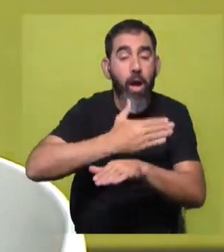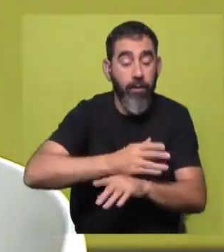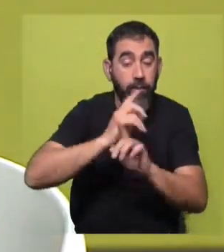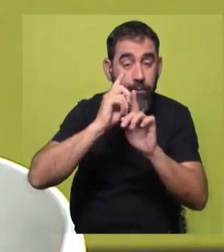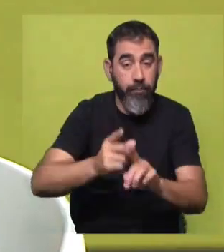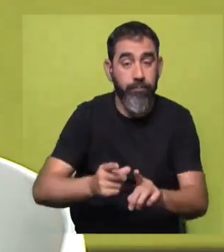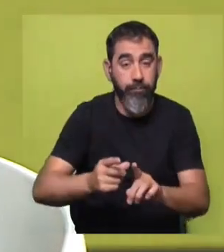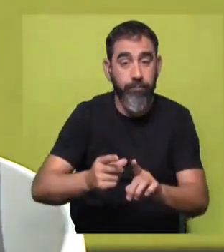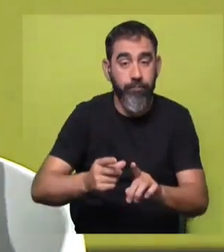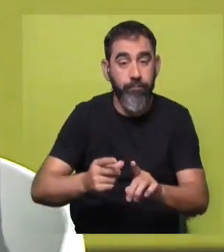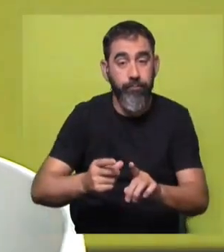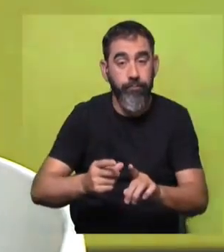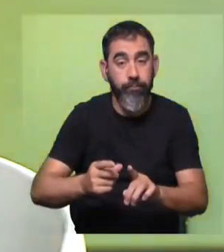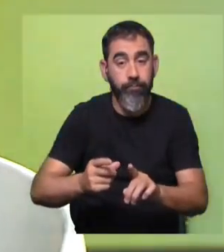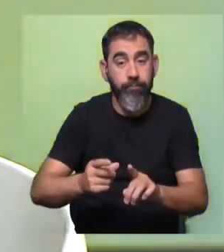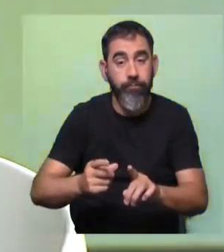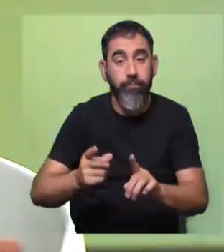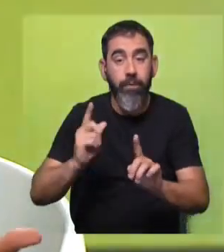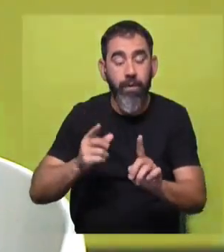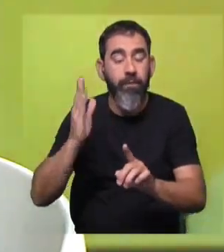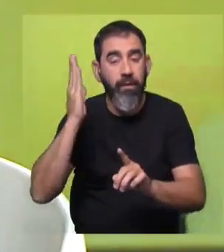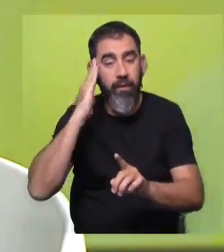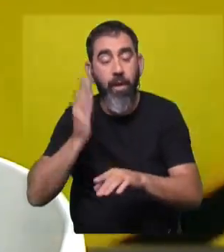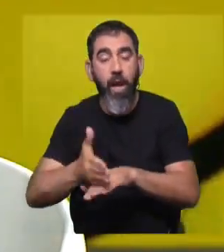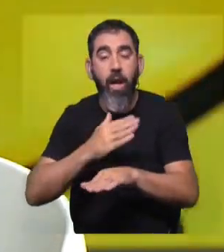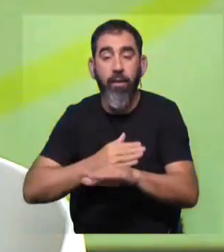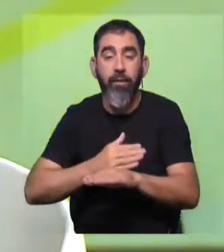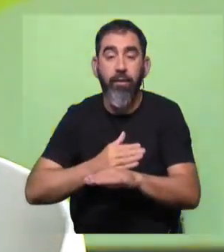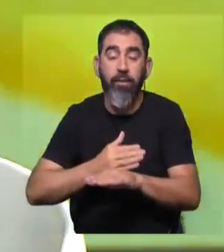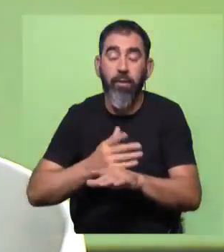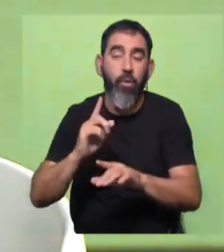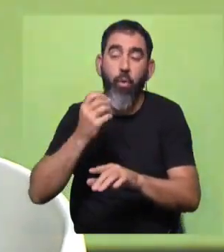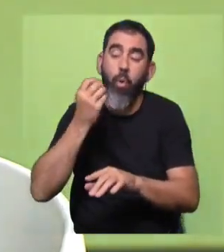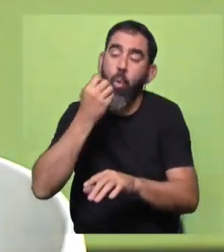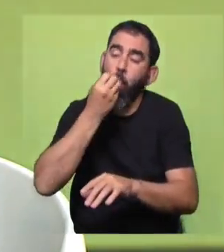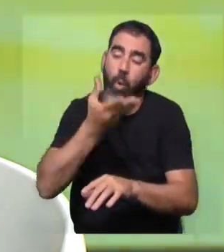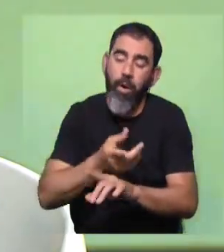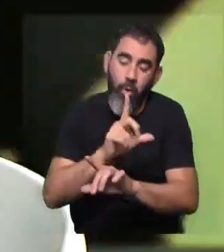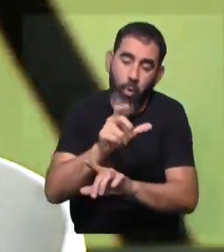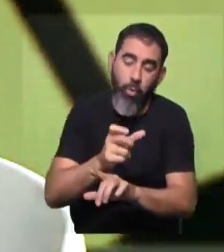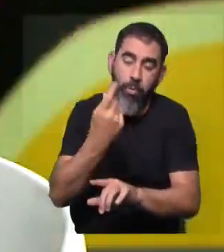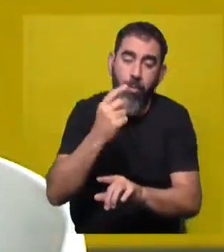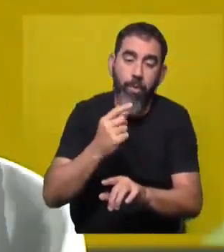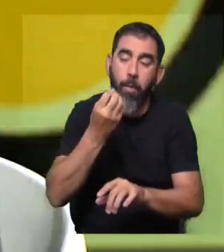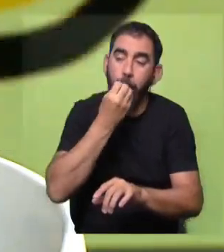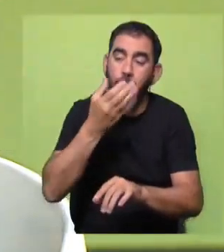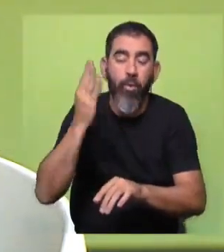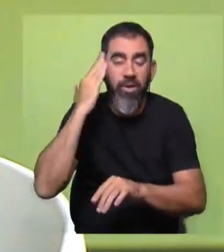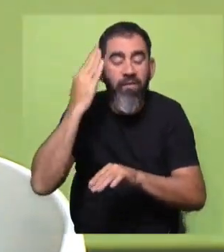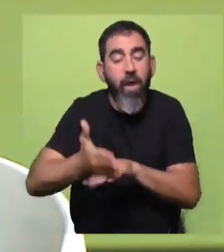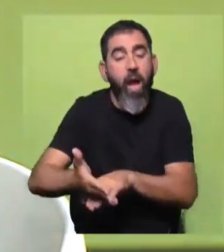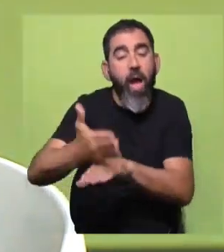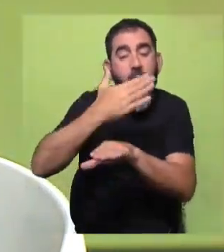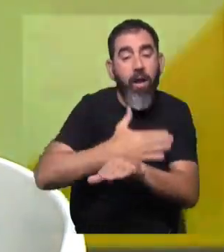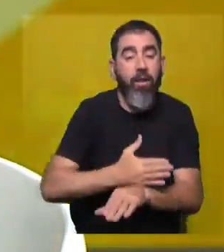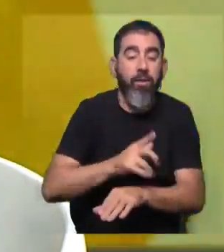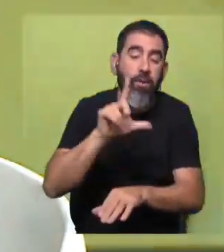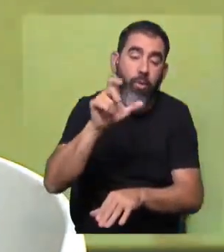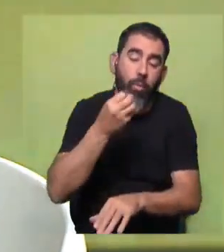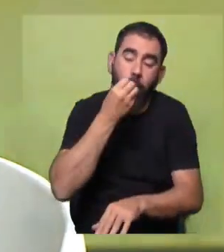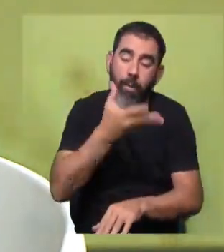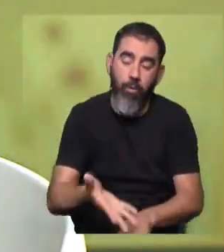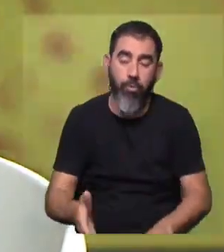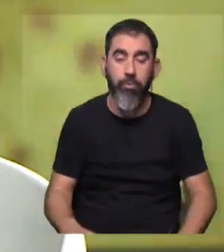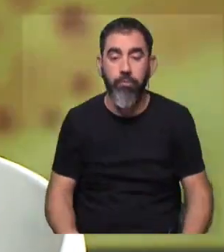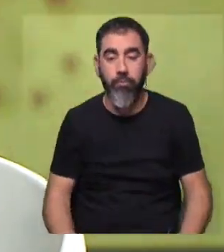que uno se tenga que enterar no es lo que más le gusta a la mujer, pero bueno, esencialmente todo es por su bien y